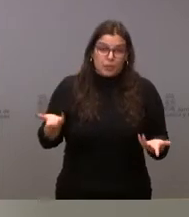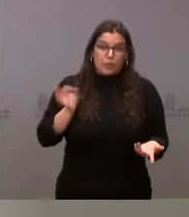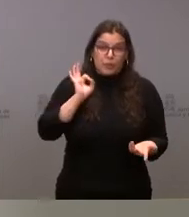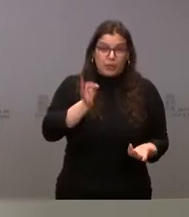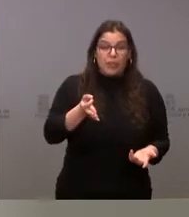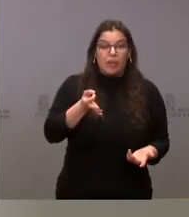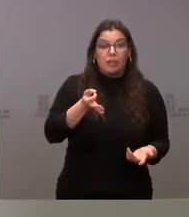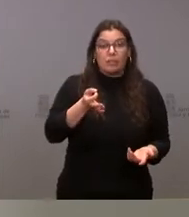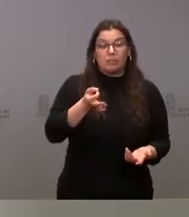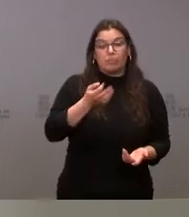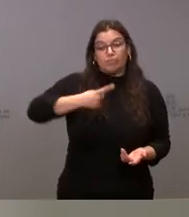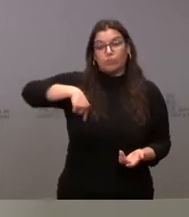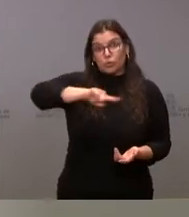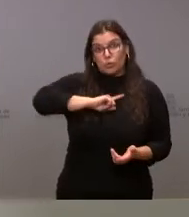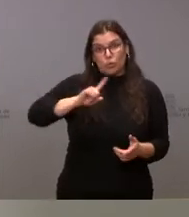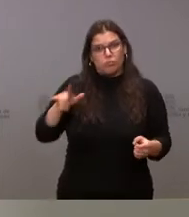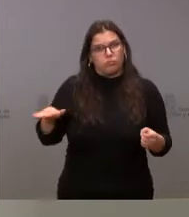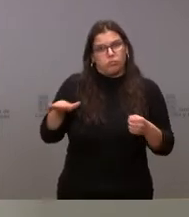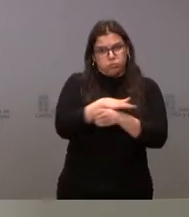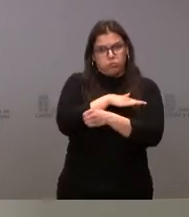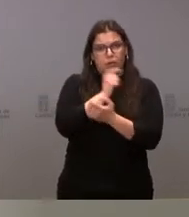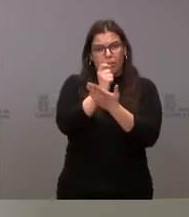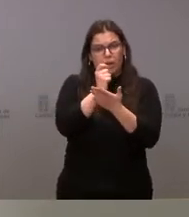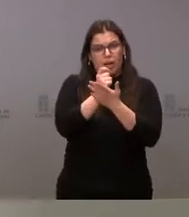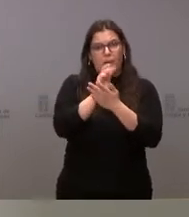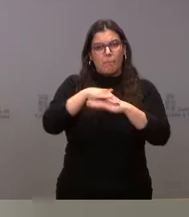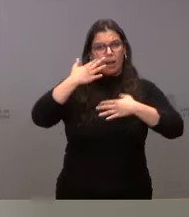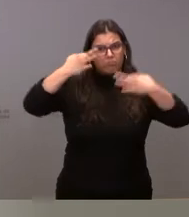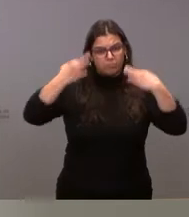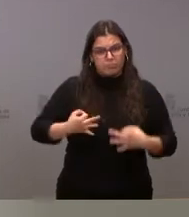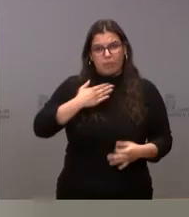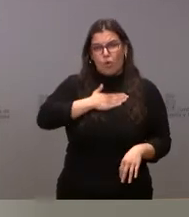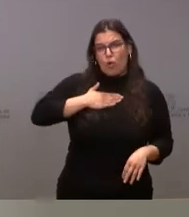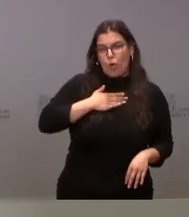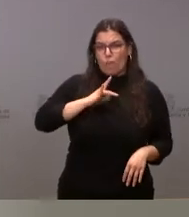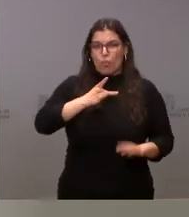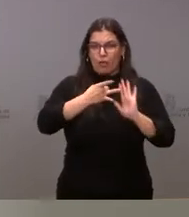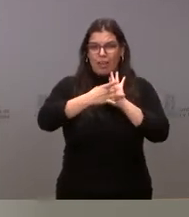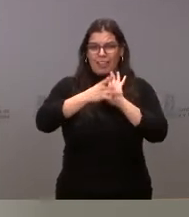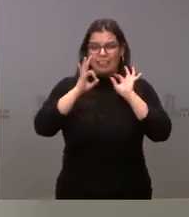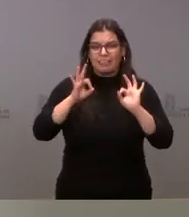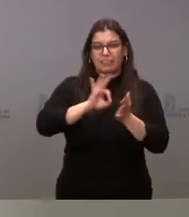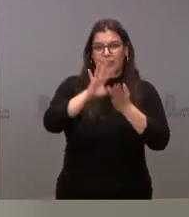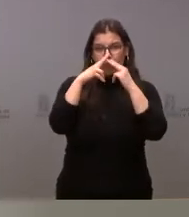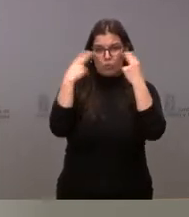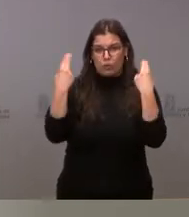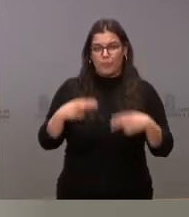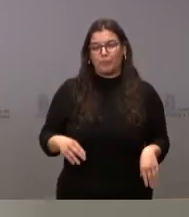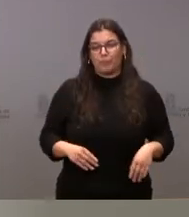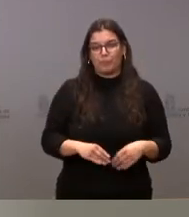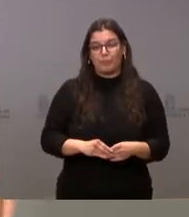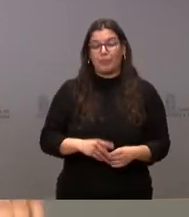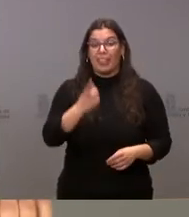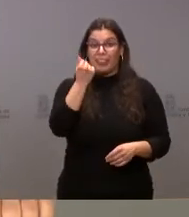que es verdad que nosotros vamos a sufragar y garantizar el confort y la calidad en la prestación de estos servicios públicos. Y dentro de esta